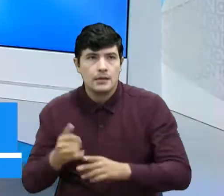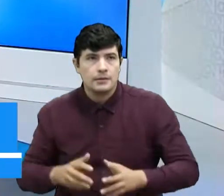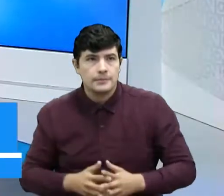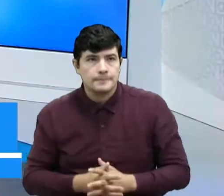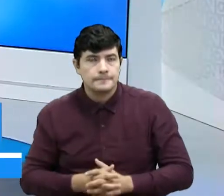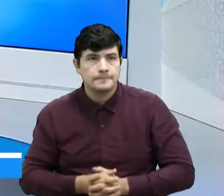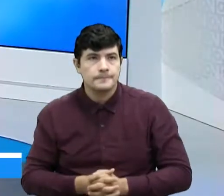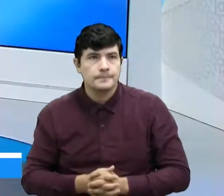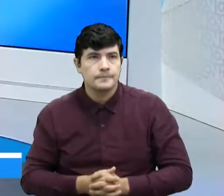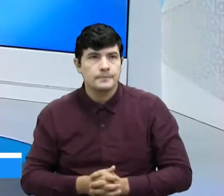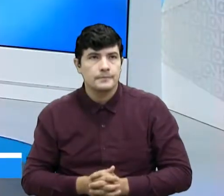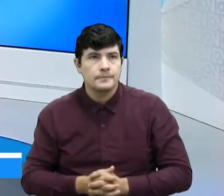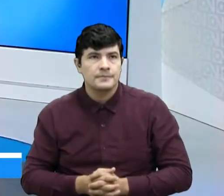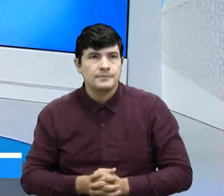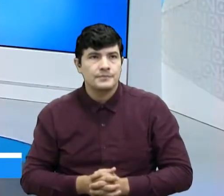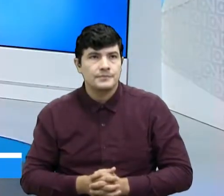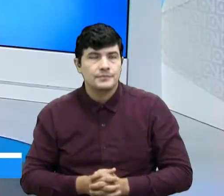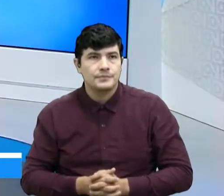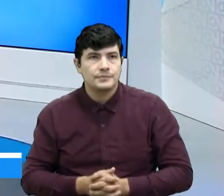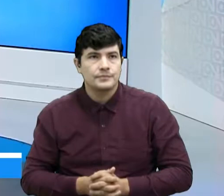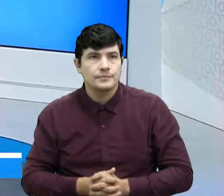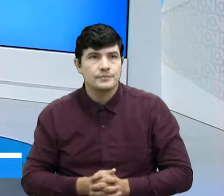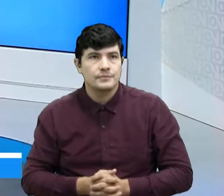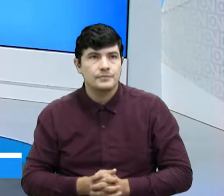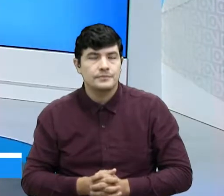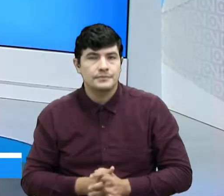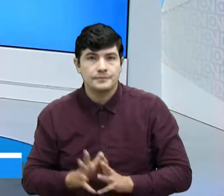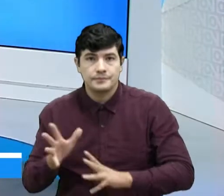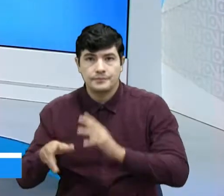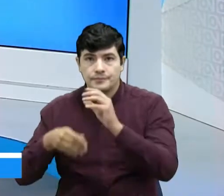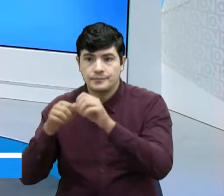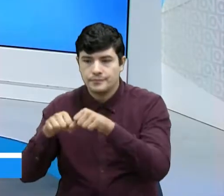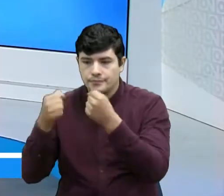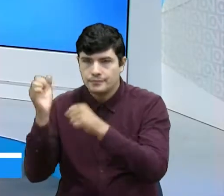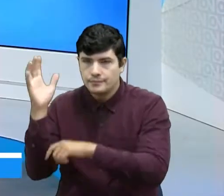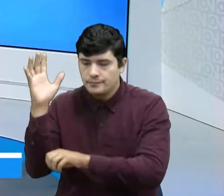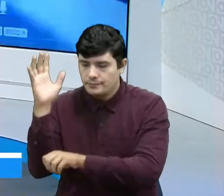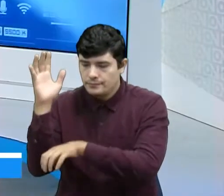continuamente por esta calle, además está deteriorando el suelo.